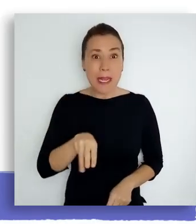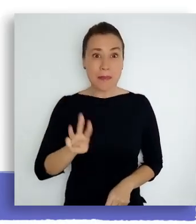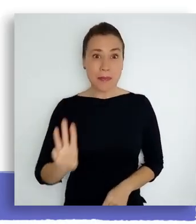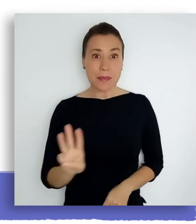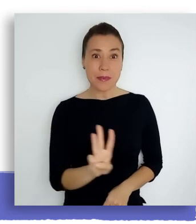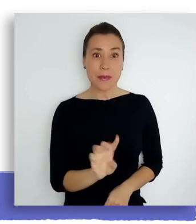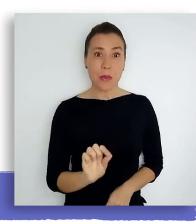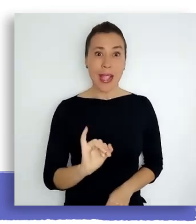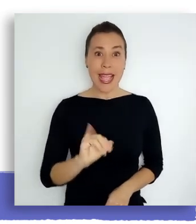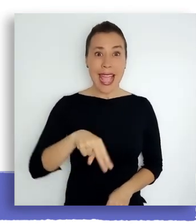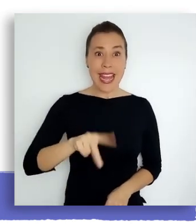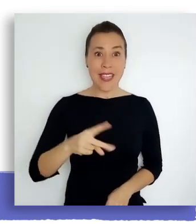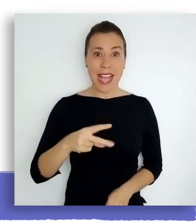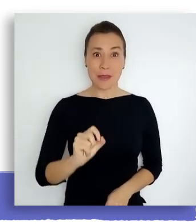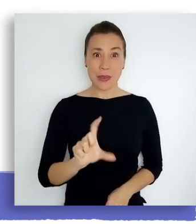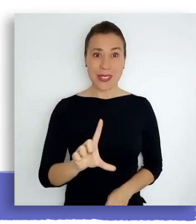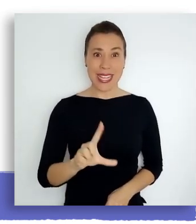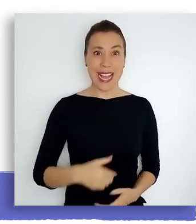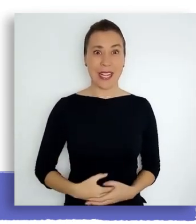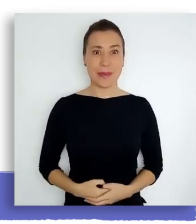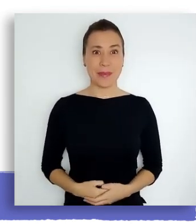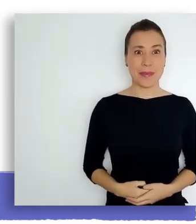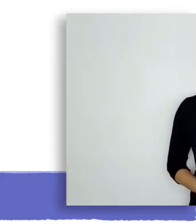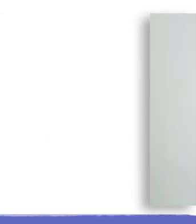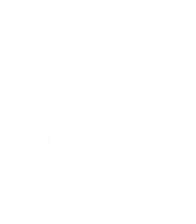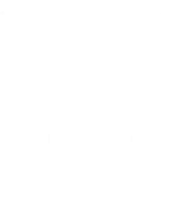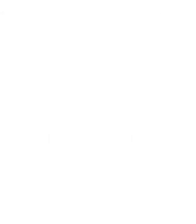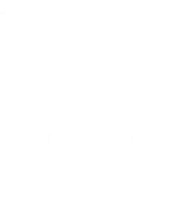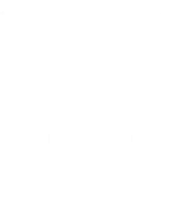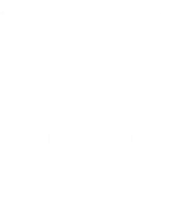consulta en www.indh.cl